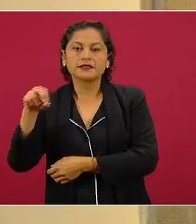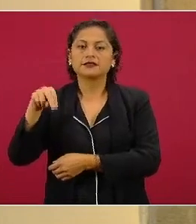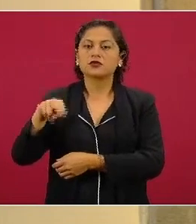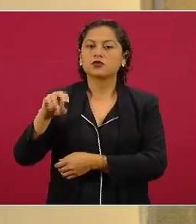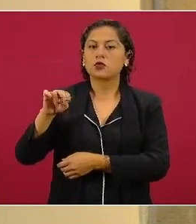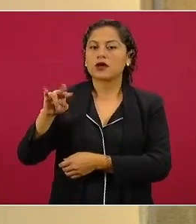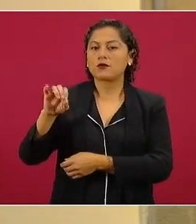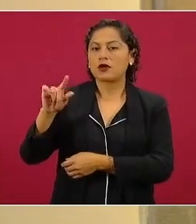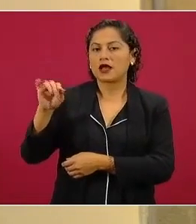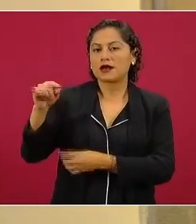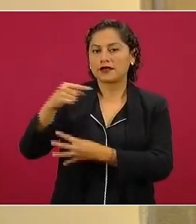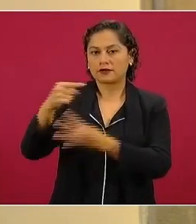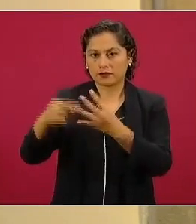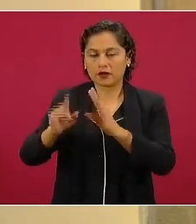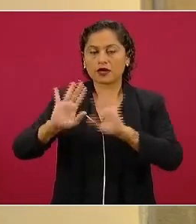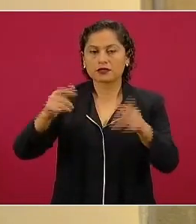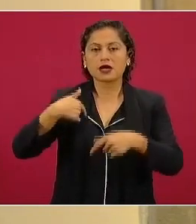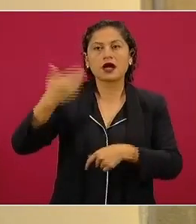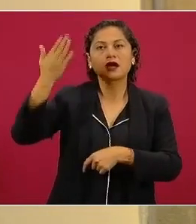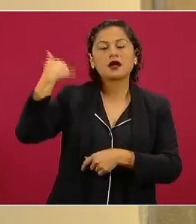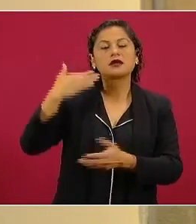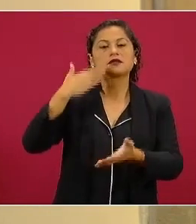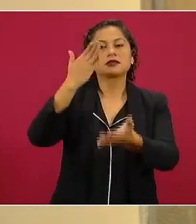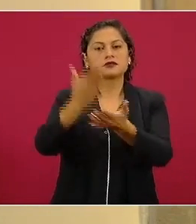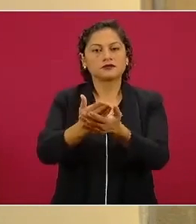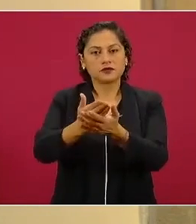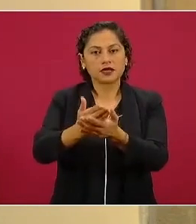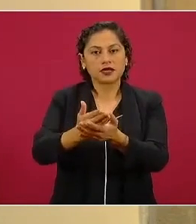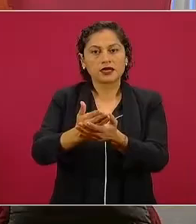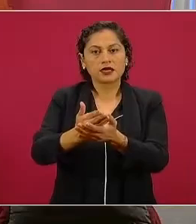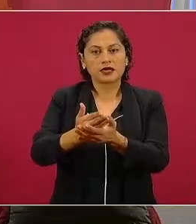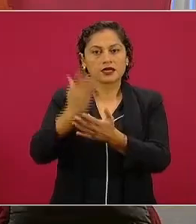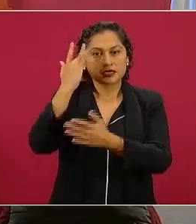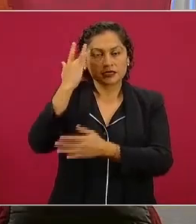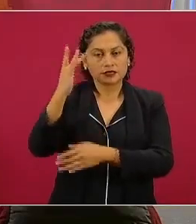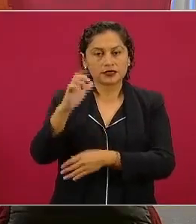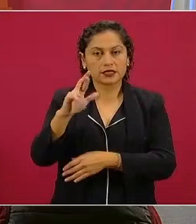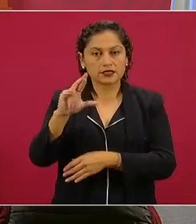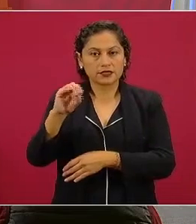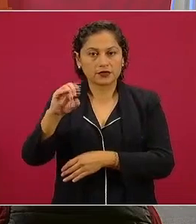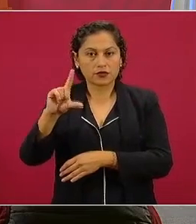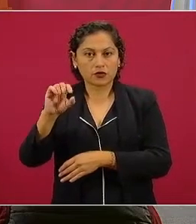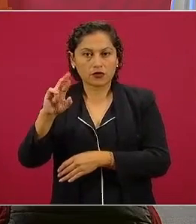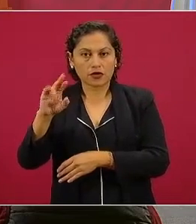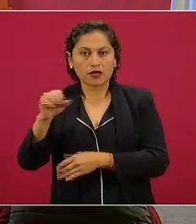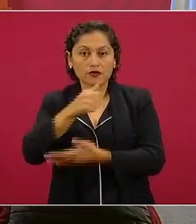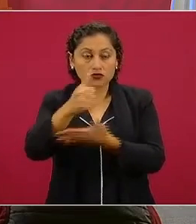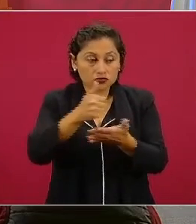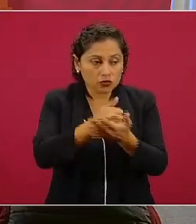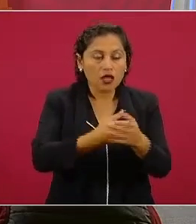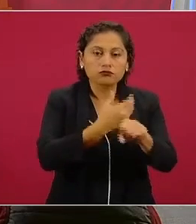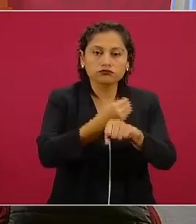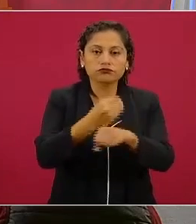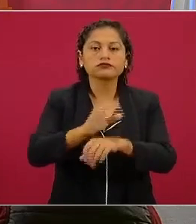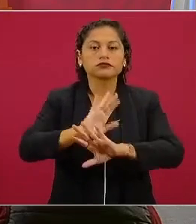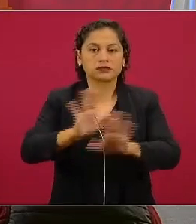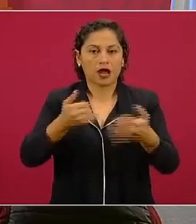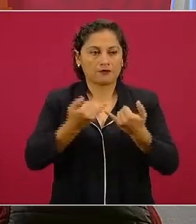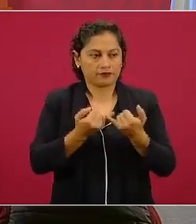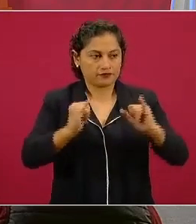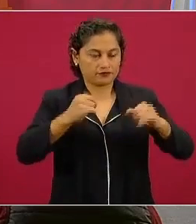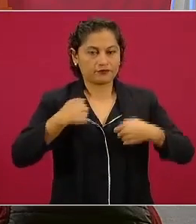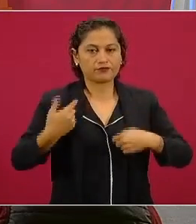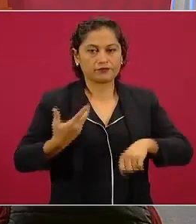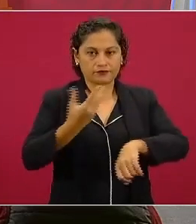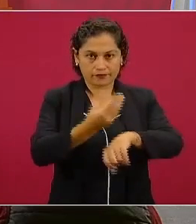fui a San Luis Río Colorado a inaugurar obras urbanas. Voy también a Ciudad Juárez,